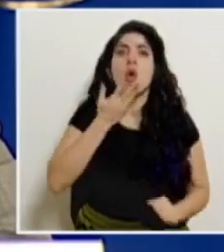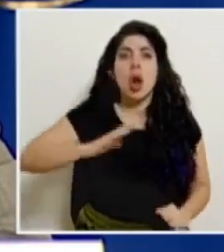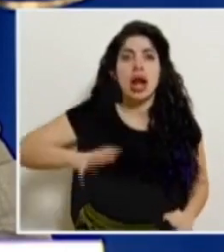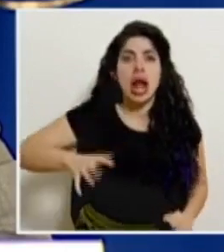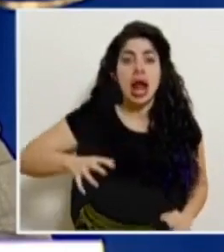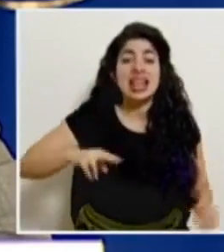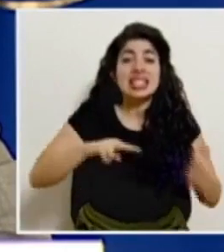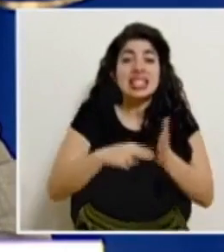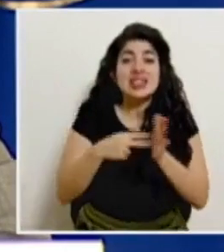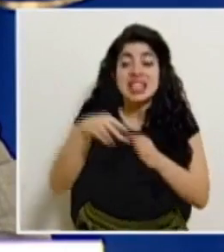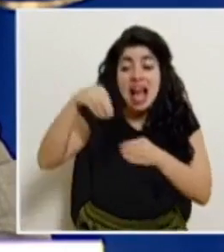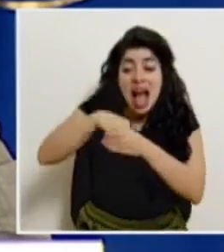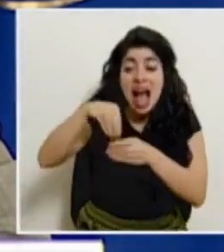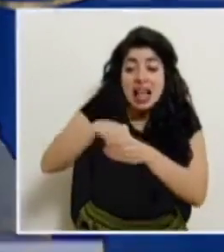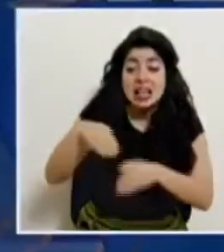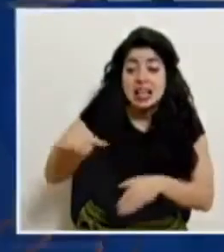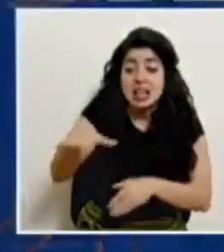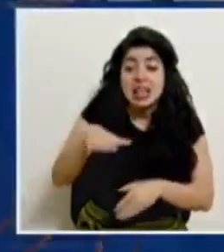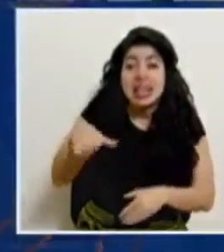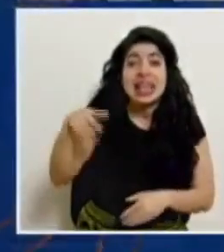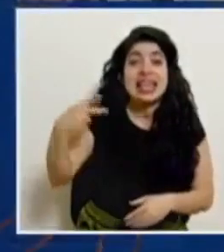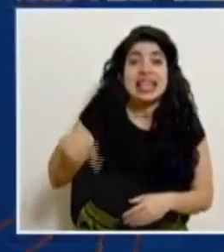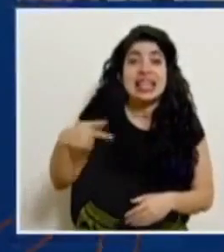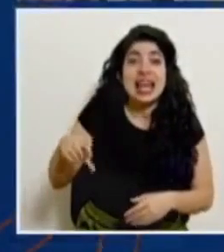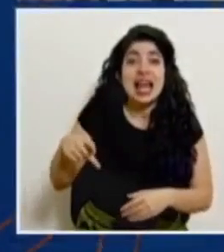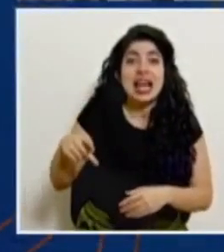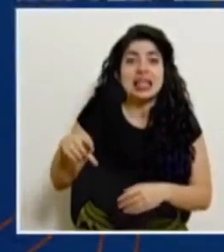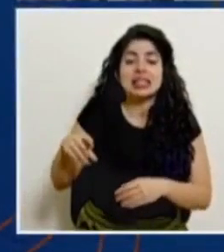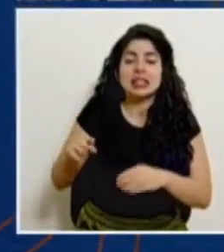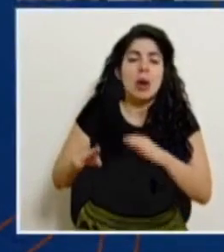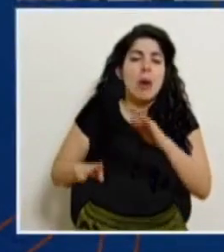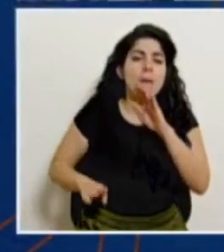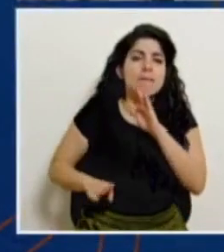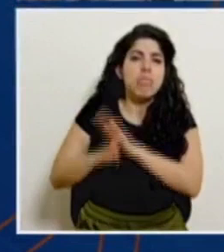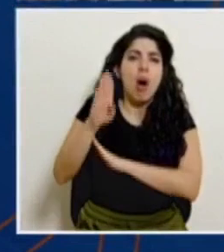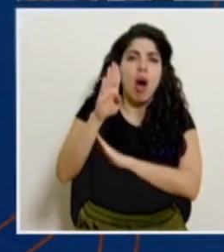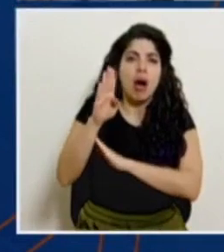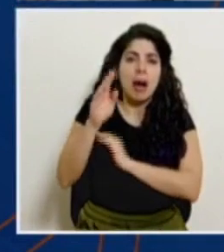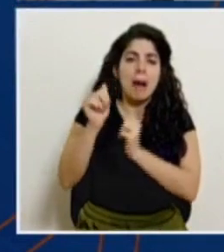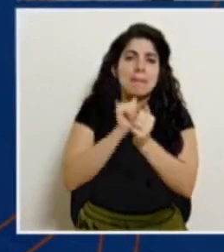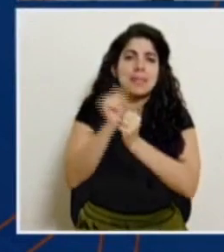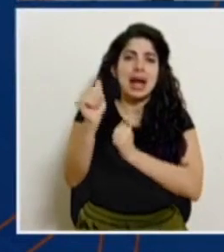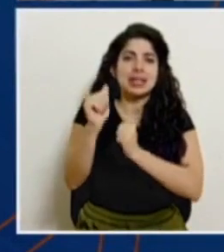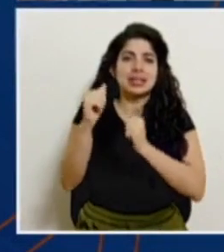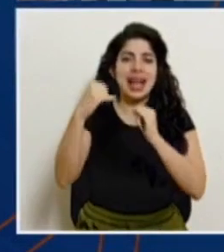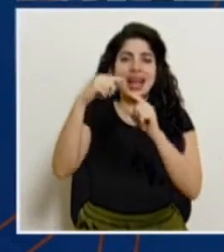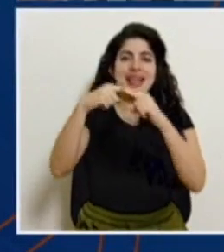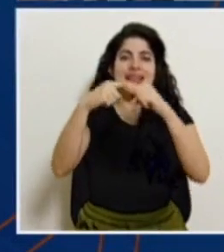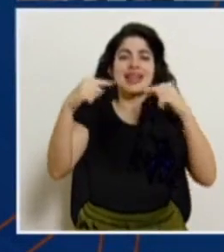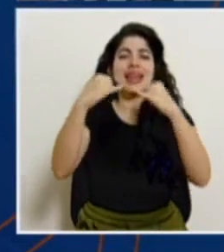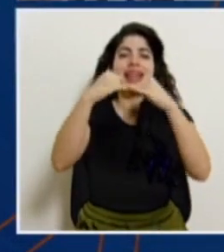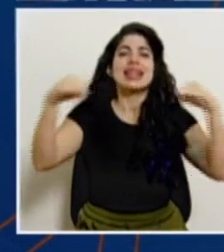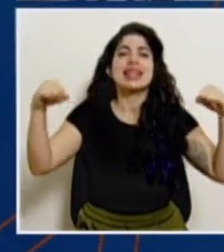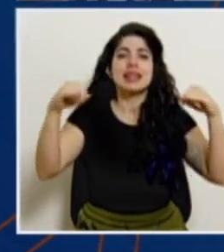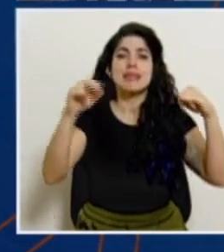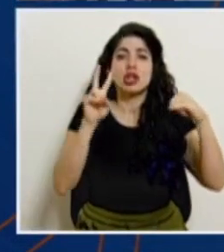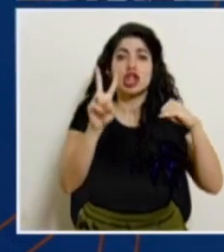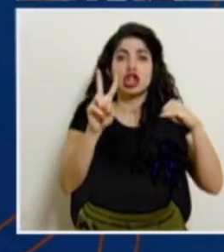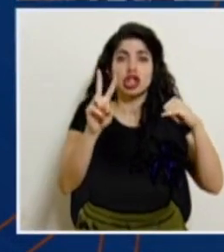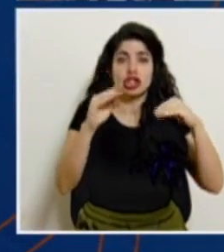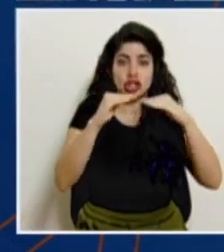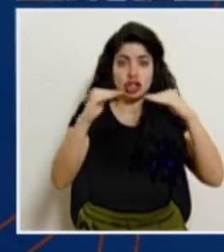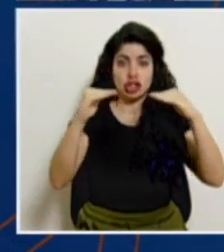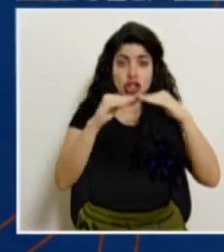naranja porque su índice de riesgo cantonal supera el umbral de 2 que hemos establecido para mantenerse en la condición de